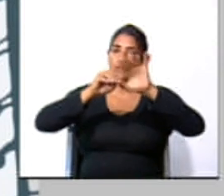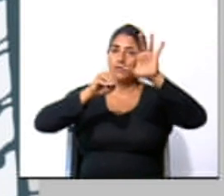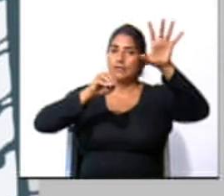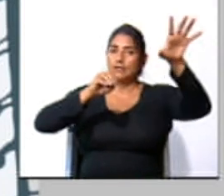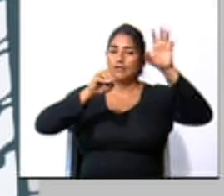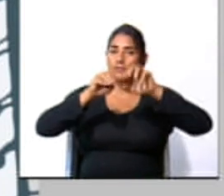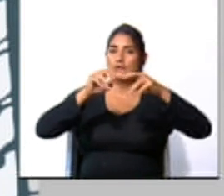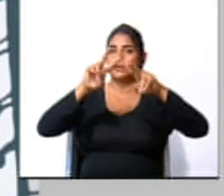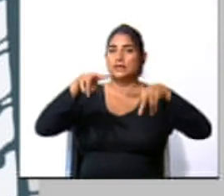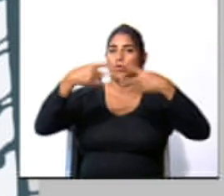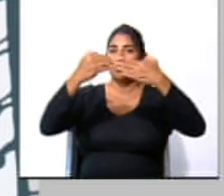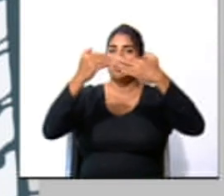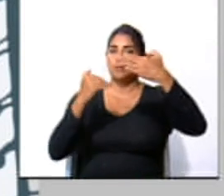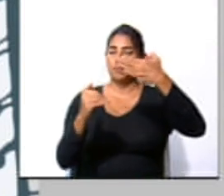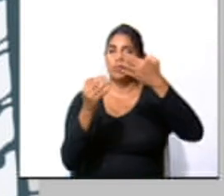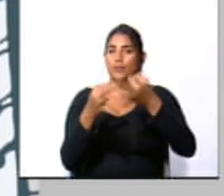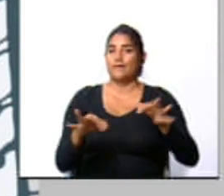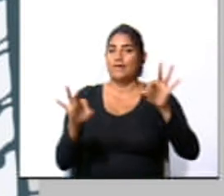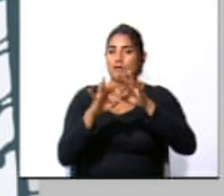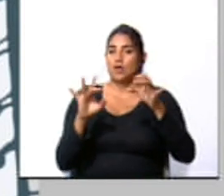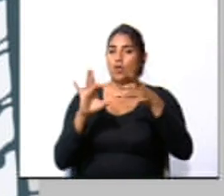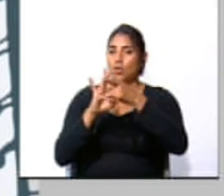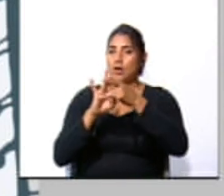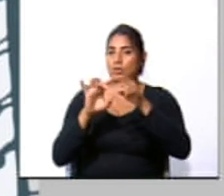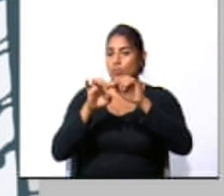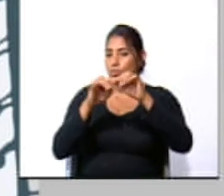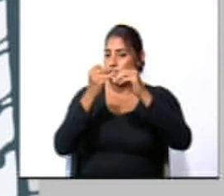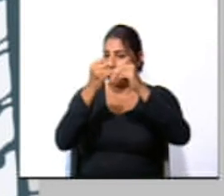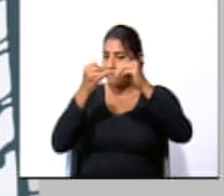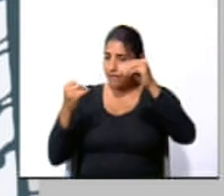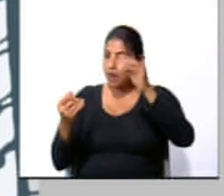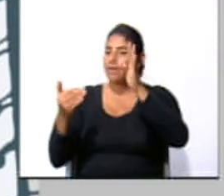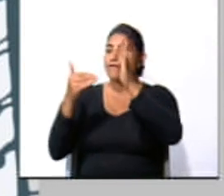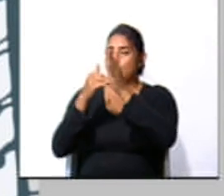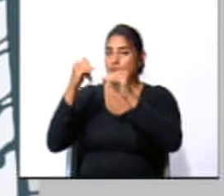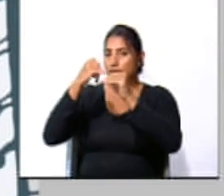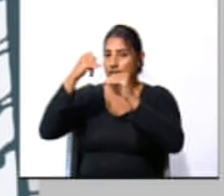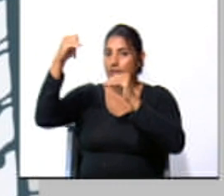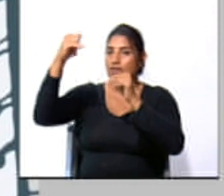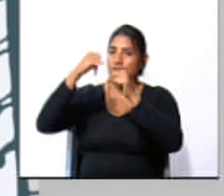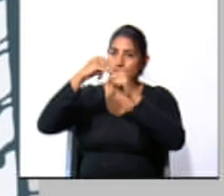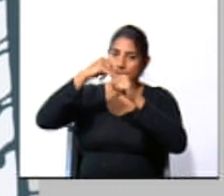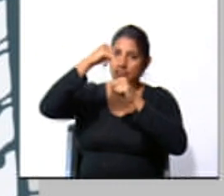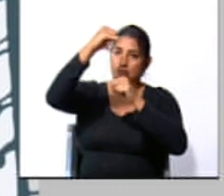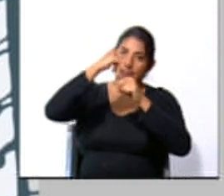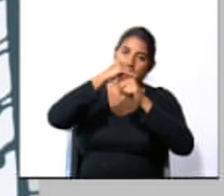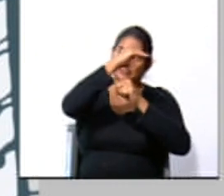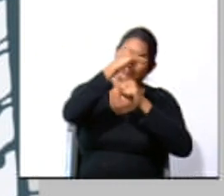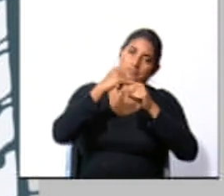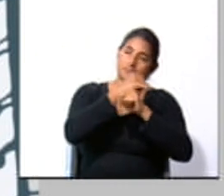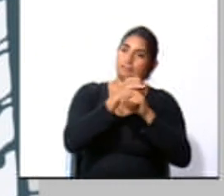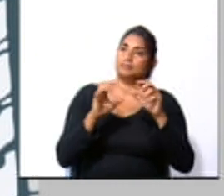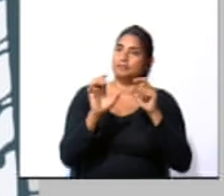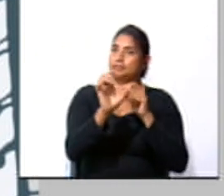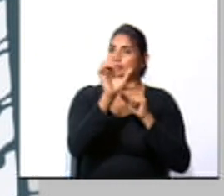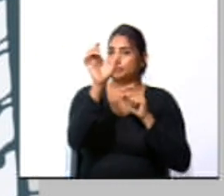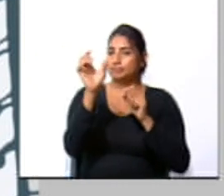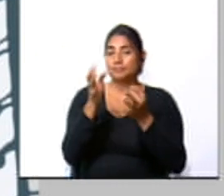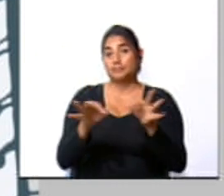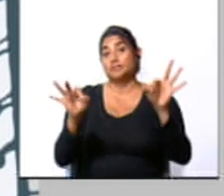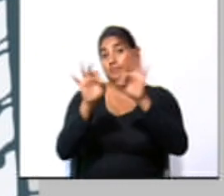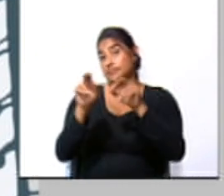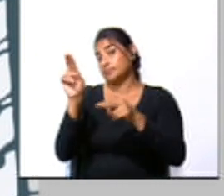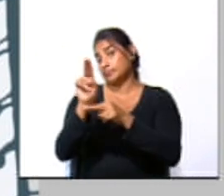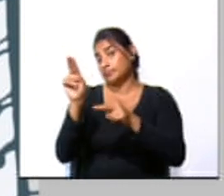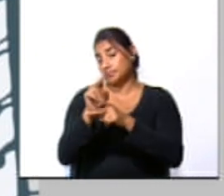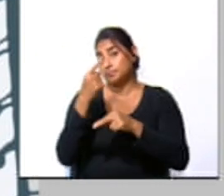segundo orden. Conéctalo con una flecha o línea y repite la operación del título. Algo muy útil de hacer para